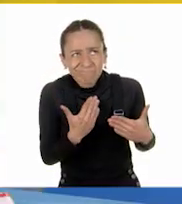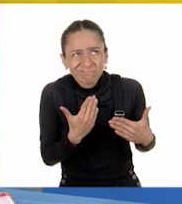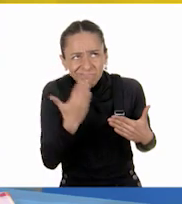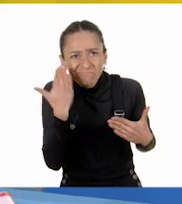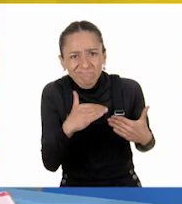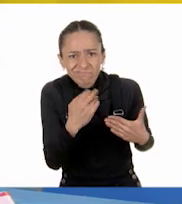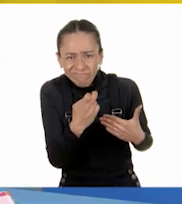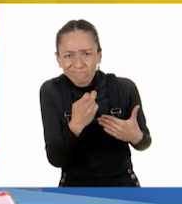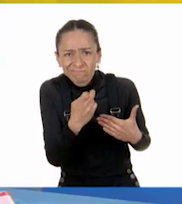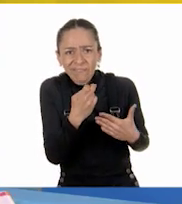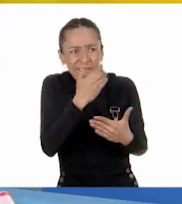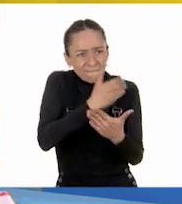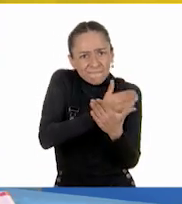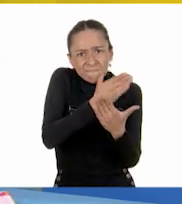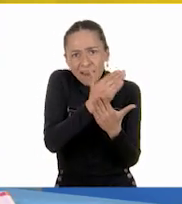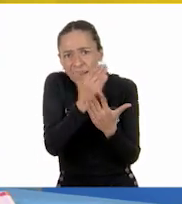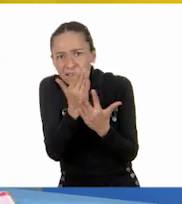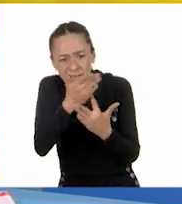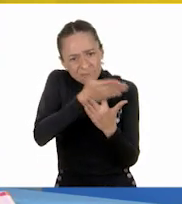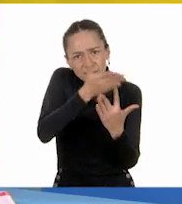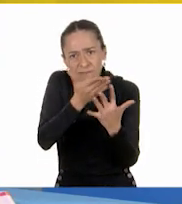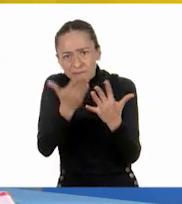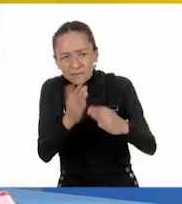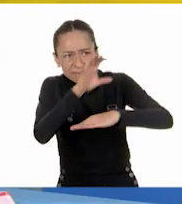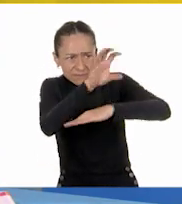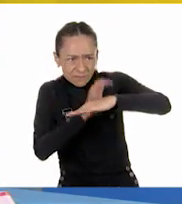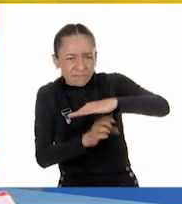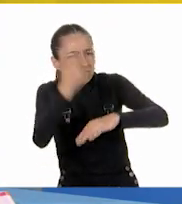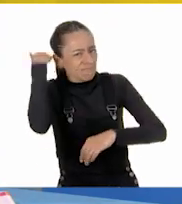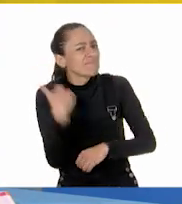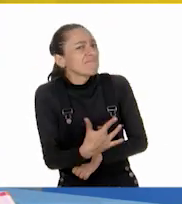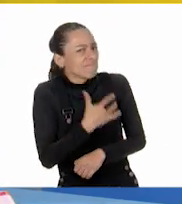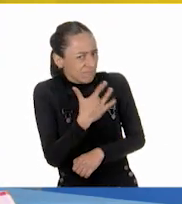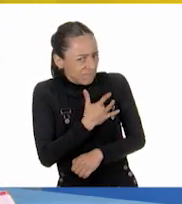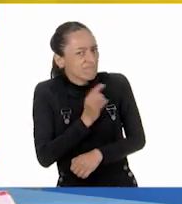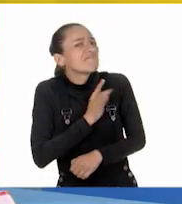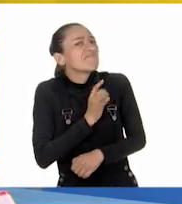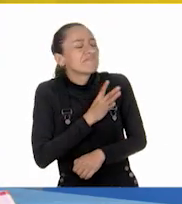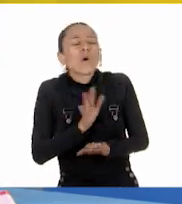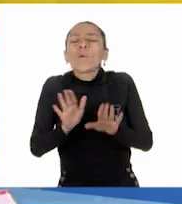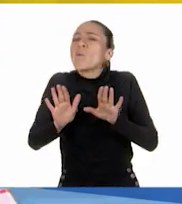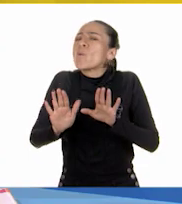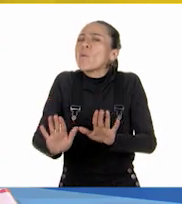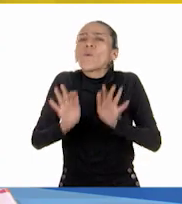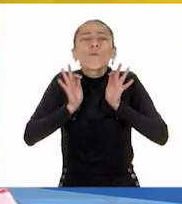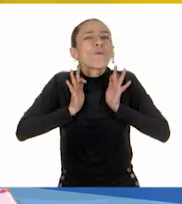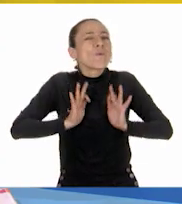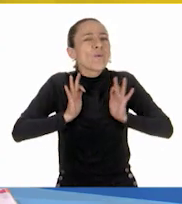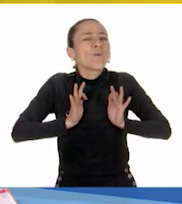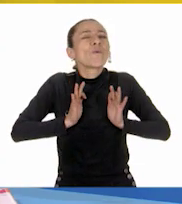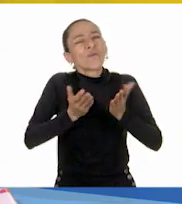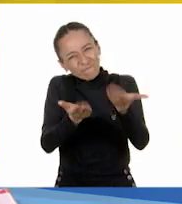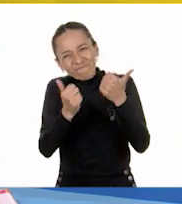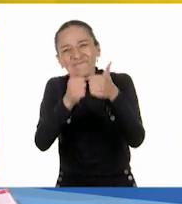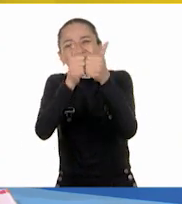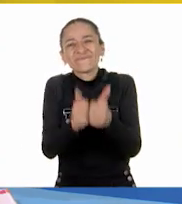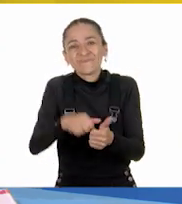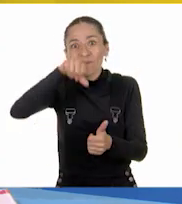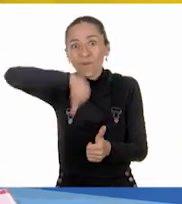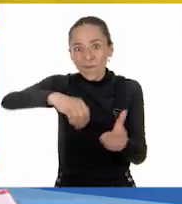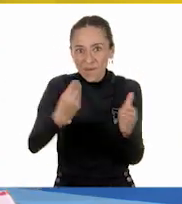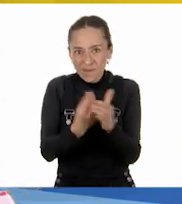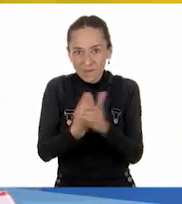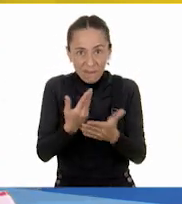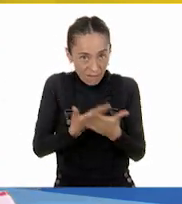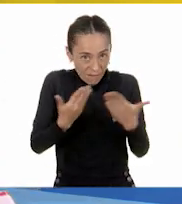No hay de qué preocuparse. Los invito a estar atentas y atentos a la clase de hoy, ya que como buenos detectives, en